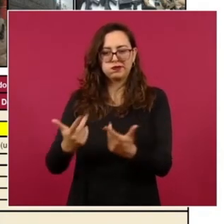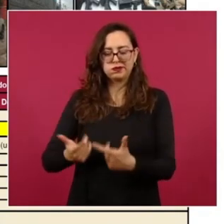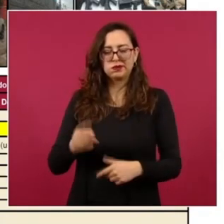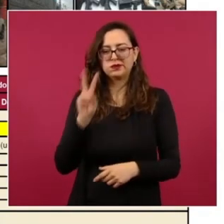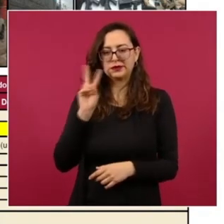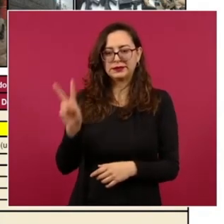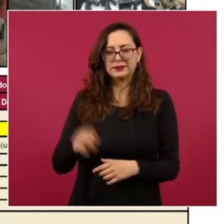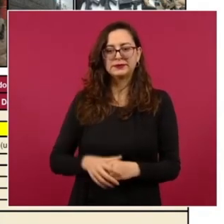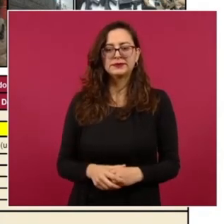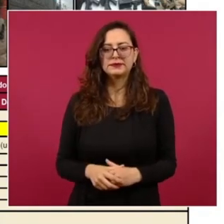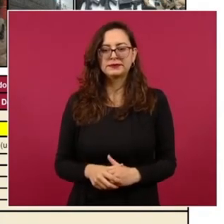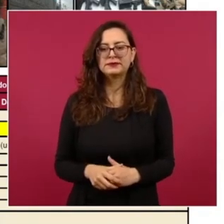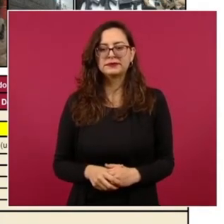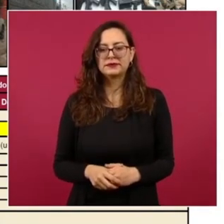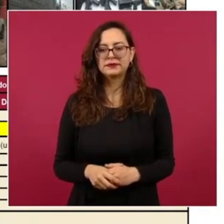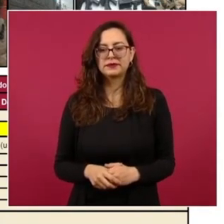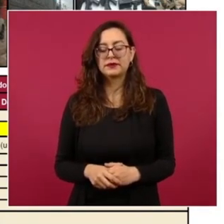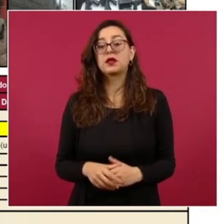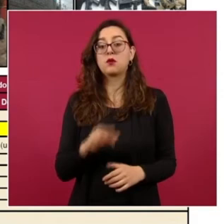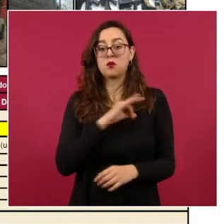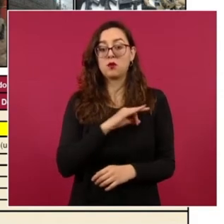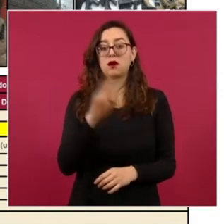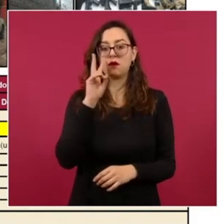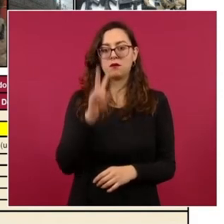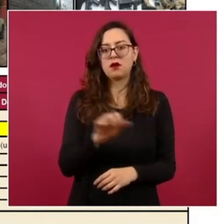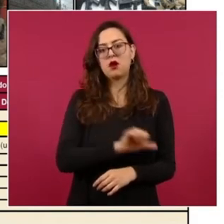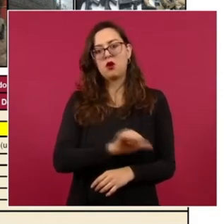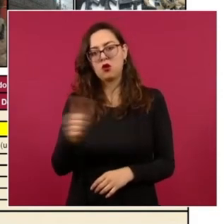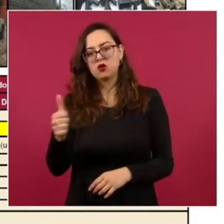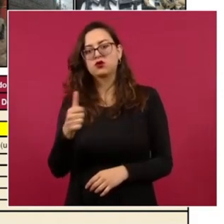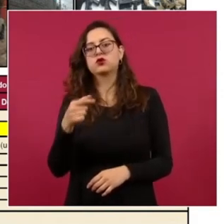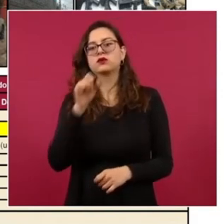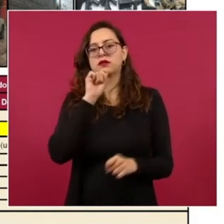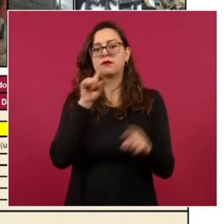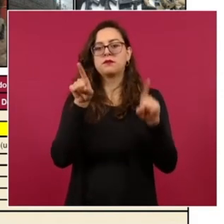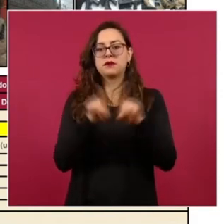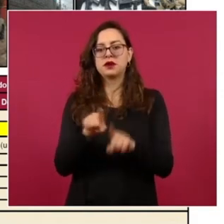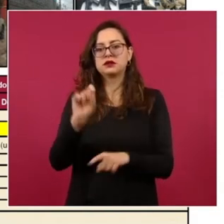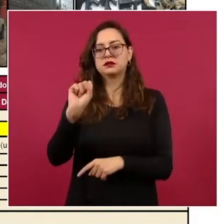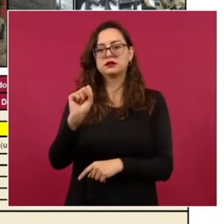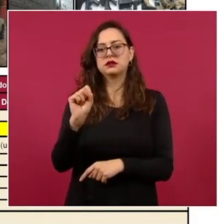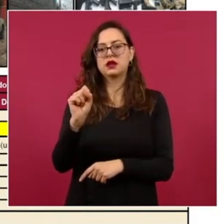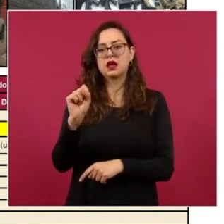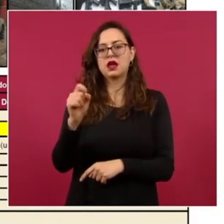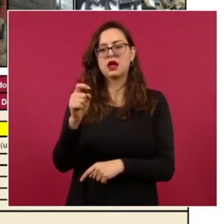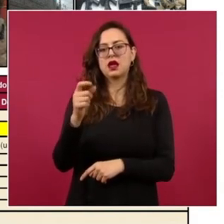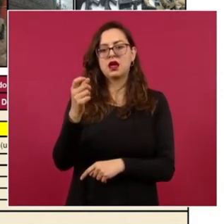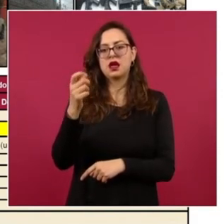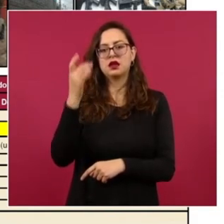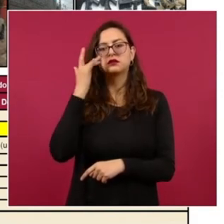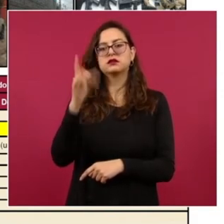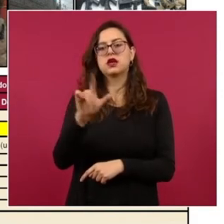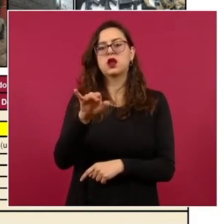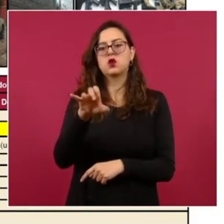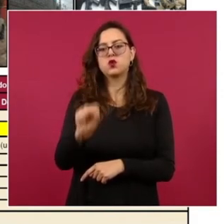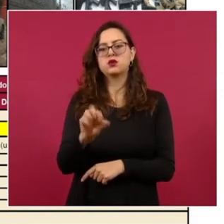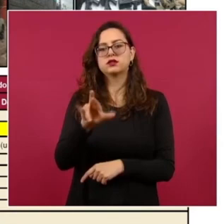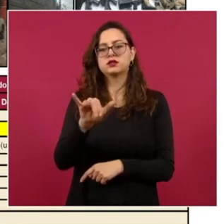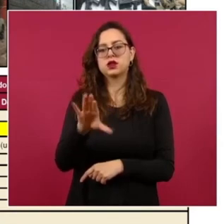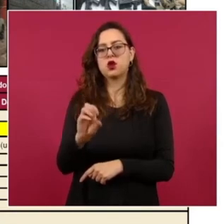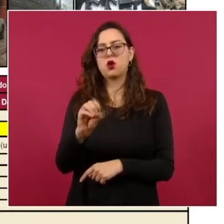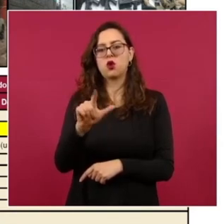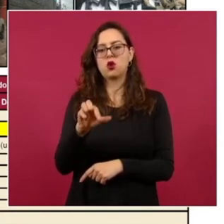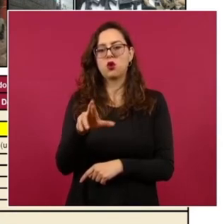detenidas, entre ellas también hay dos personas abatidas y también